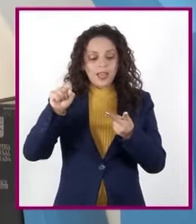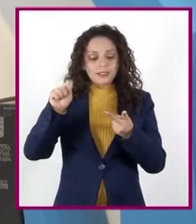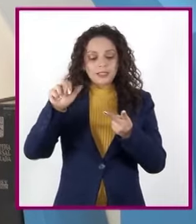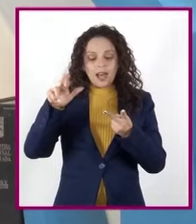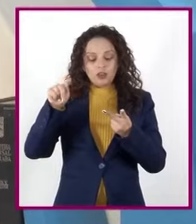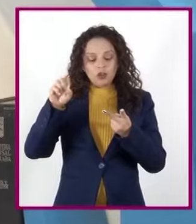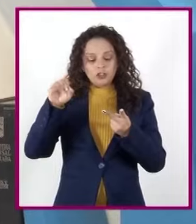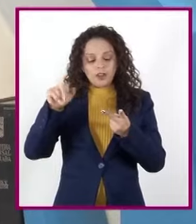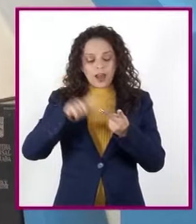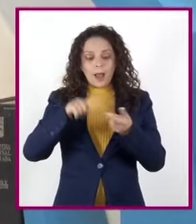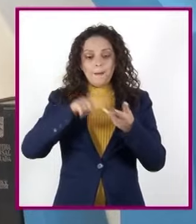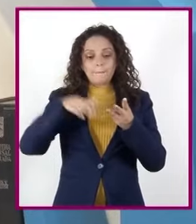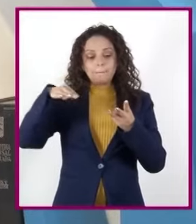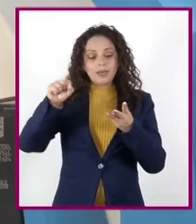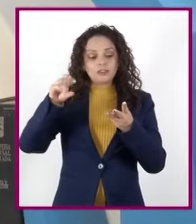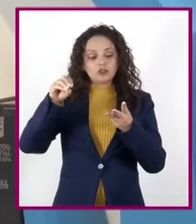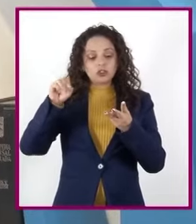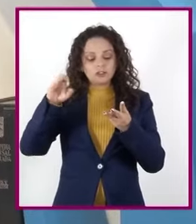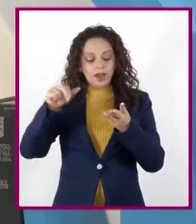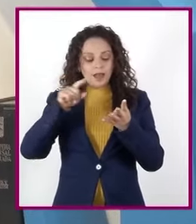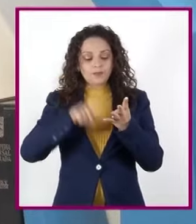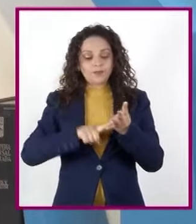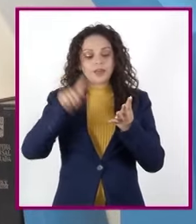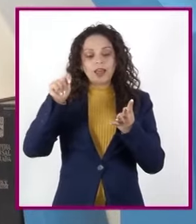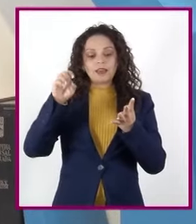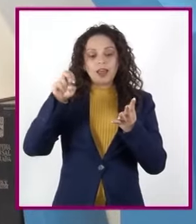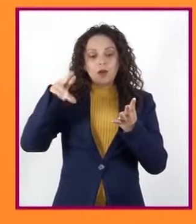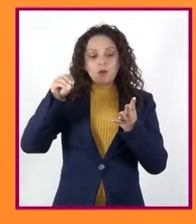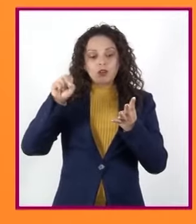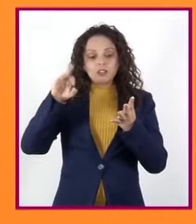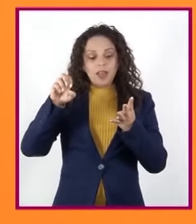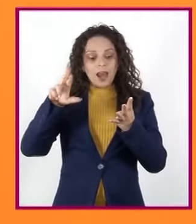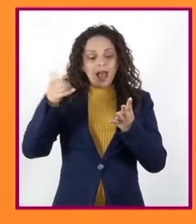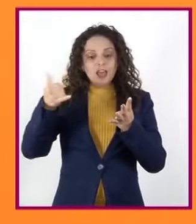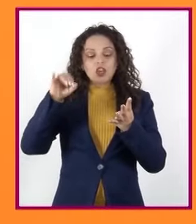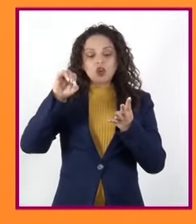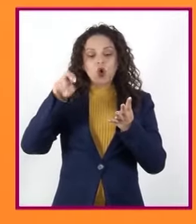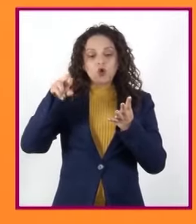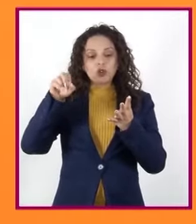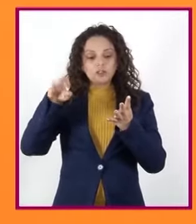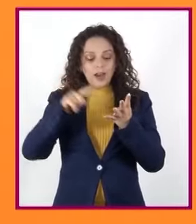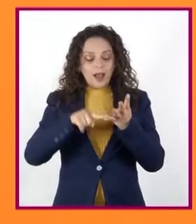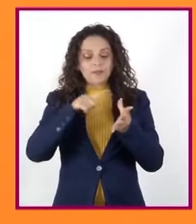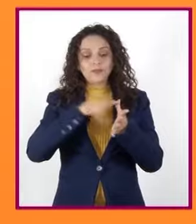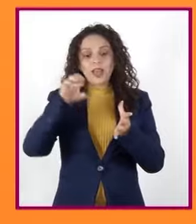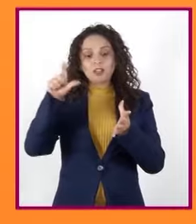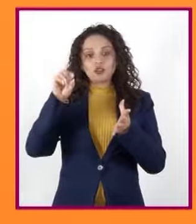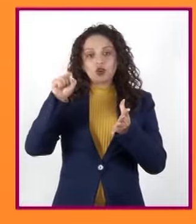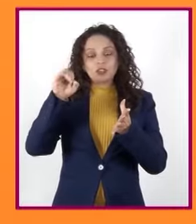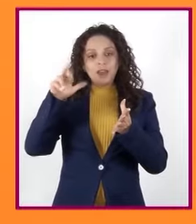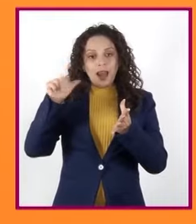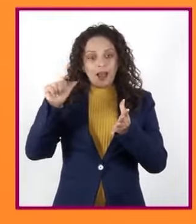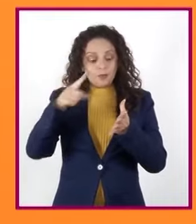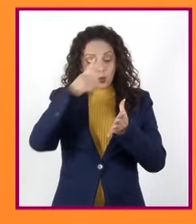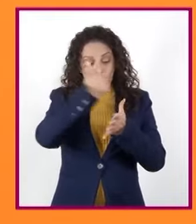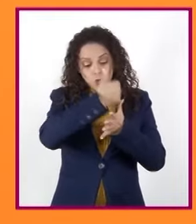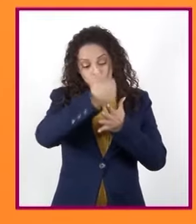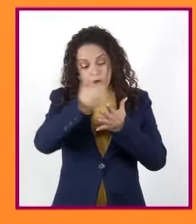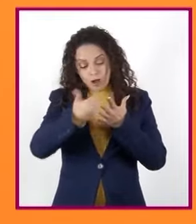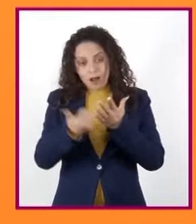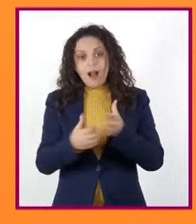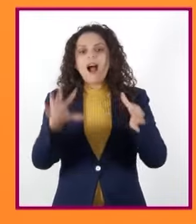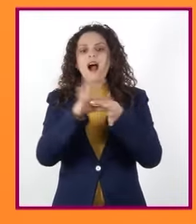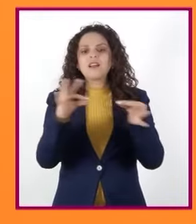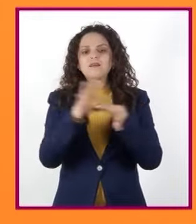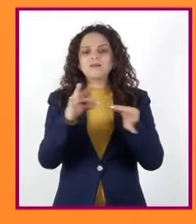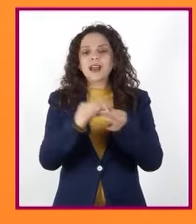mesósfera, termósfera o ionósfera y exósfera. Para explicarles cada una de estas capas, invitamos a la profesora